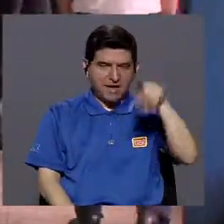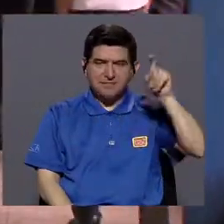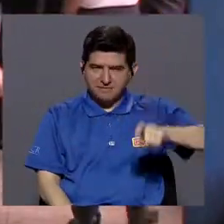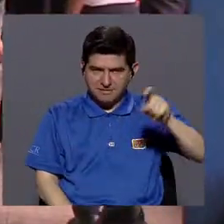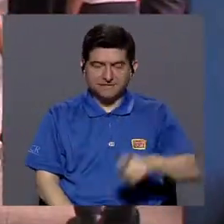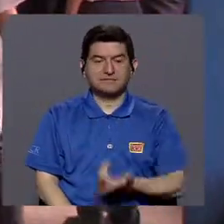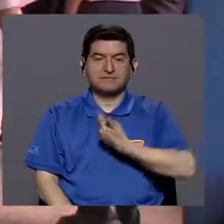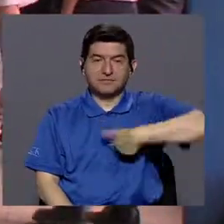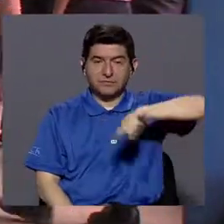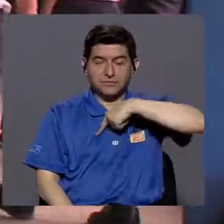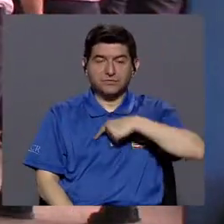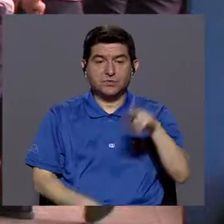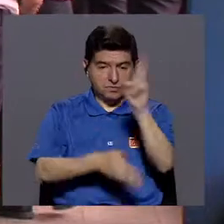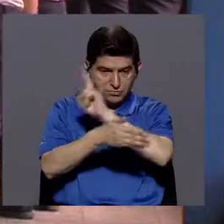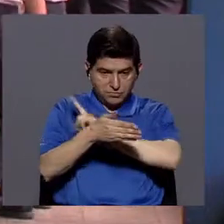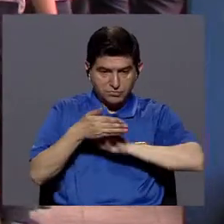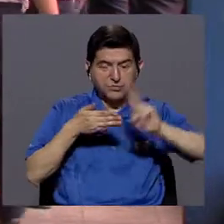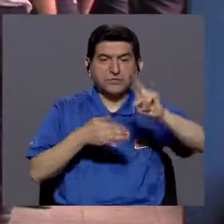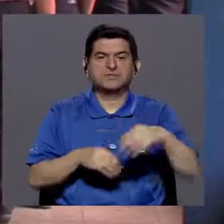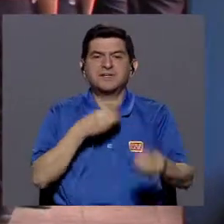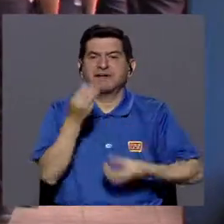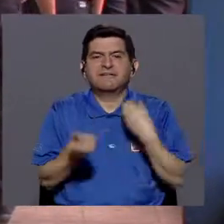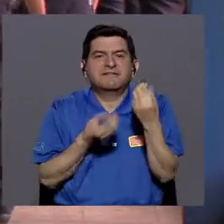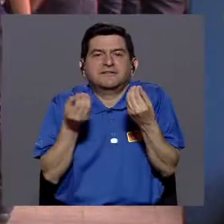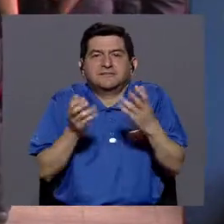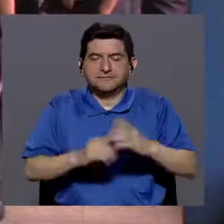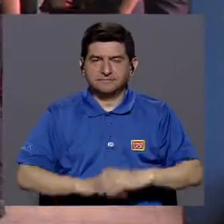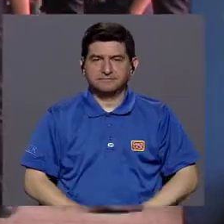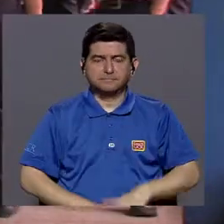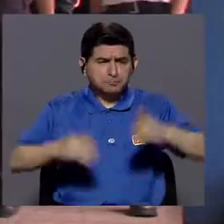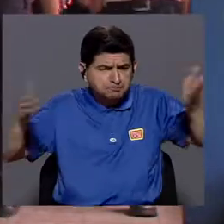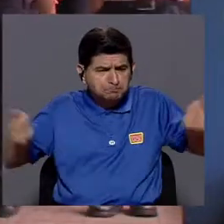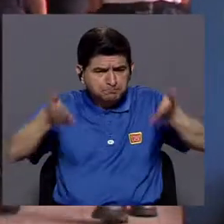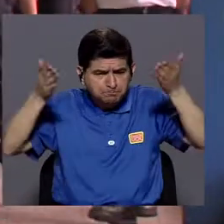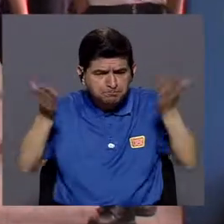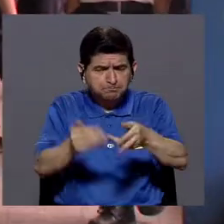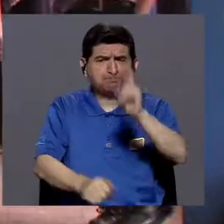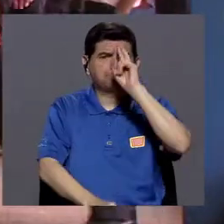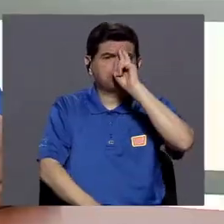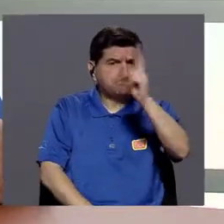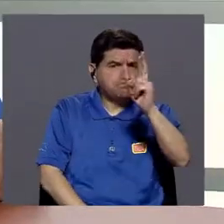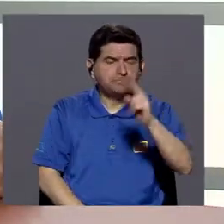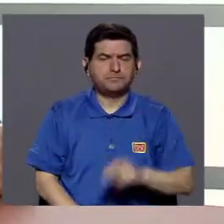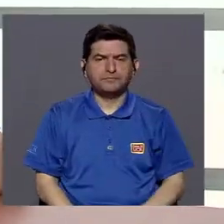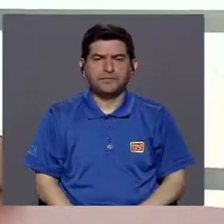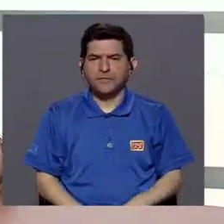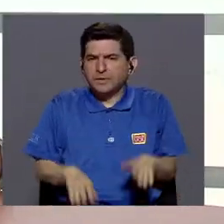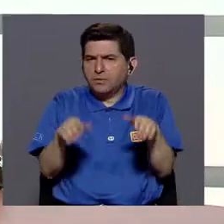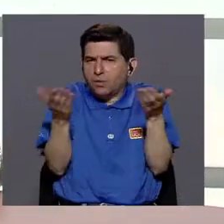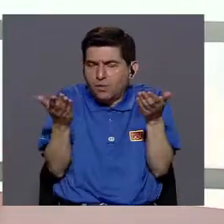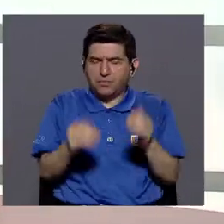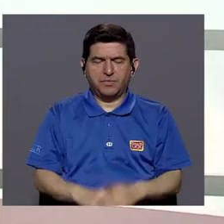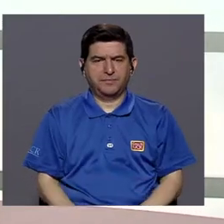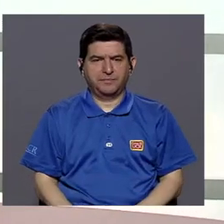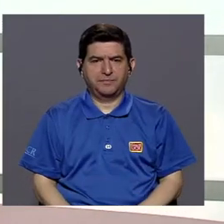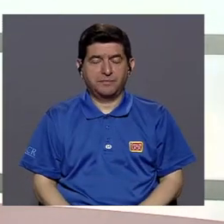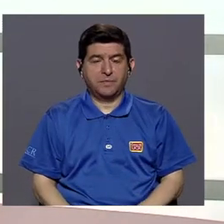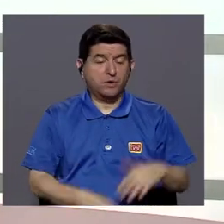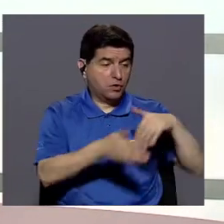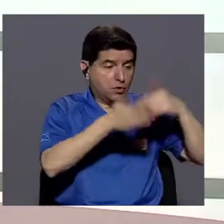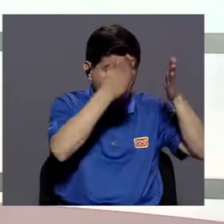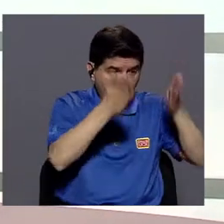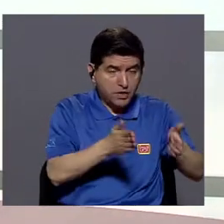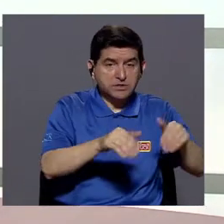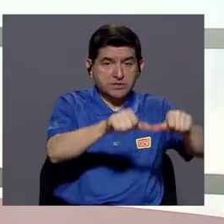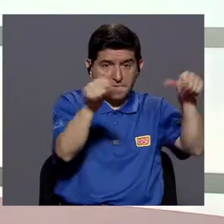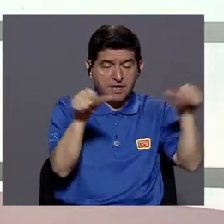un esquema que debería respetarse y nosotros desde la universidad lo que tenemos que hacer es promover ese respeto. Lo